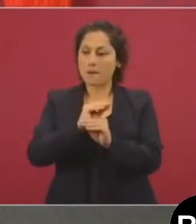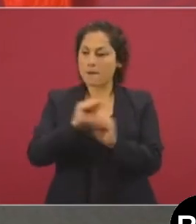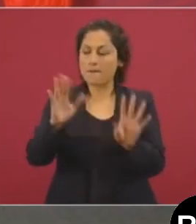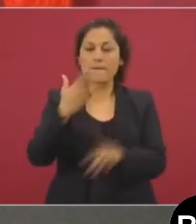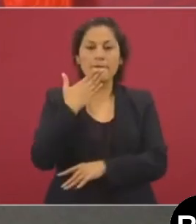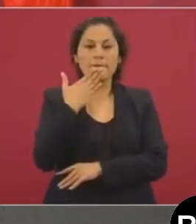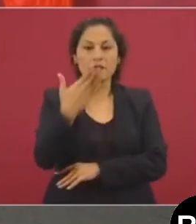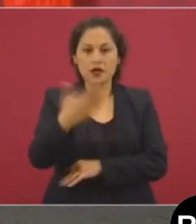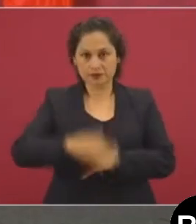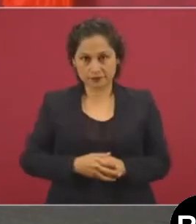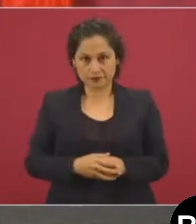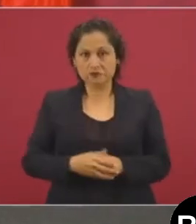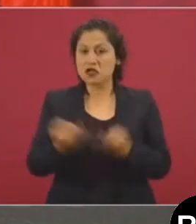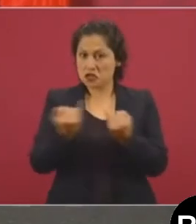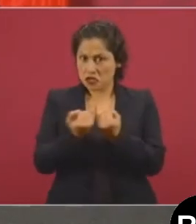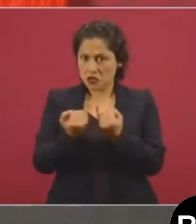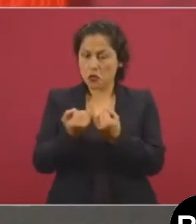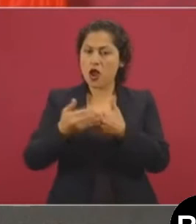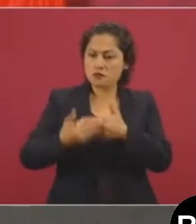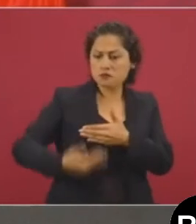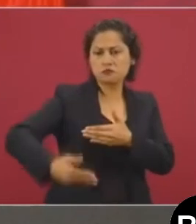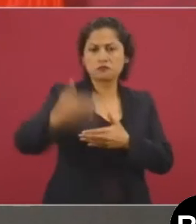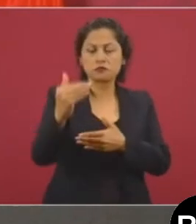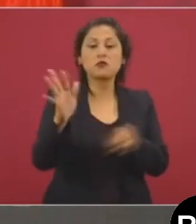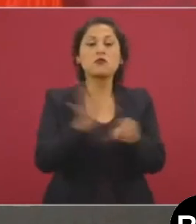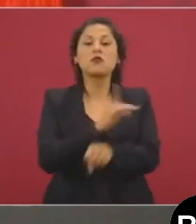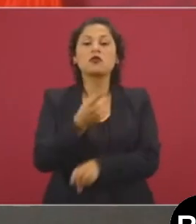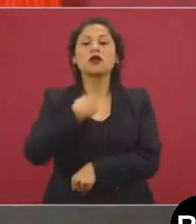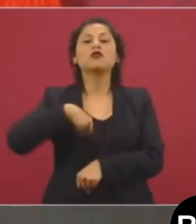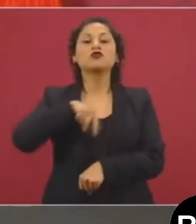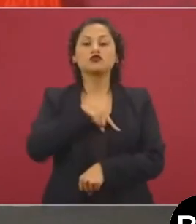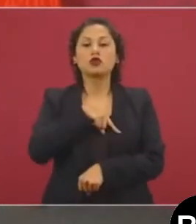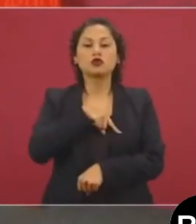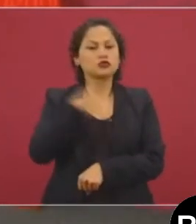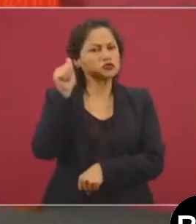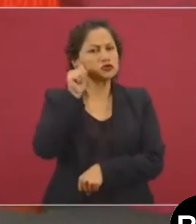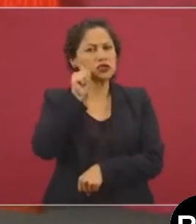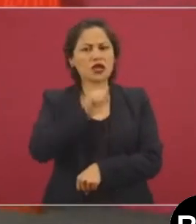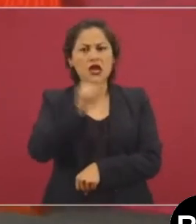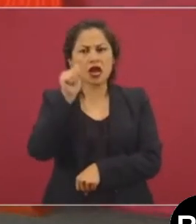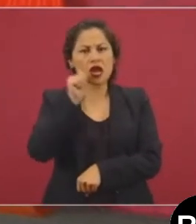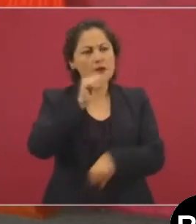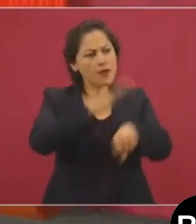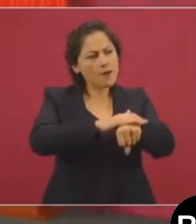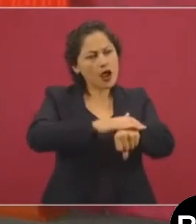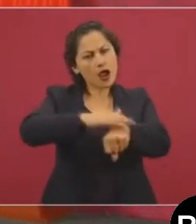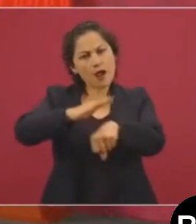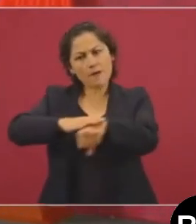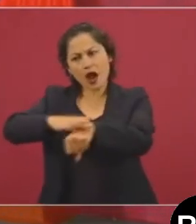elecciones, porque siempre vamos a estar informando